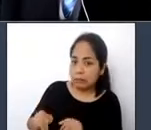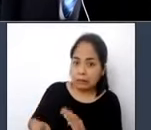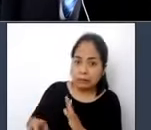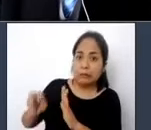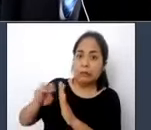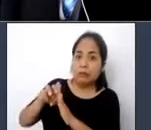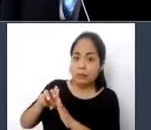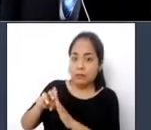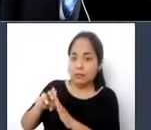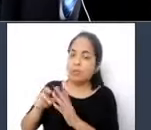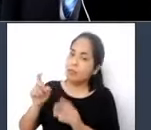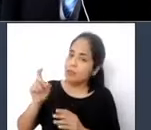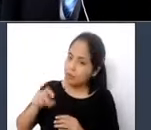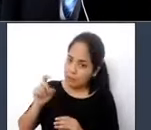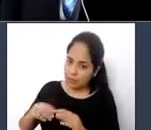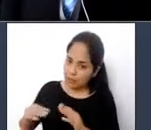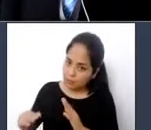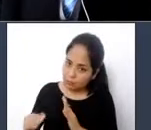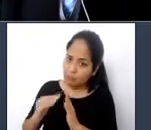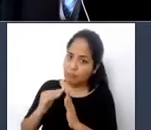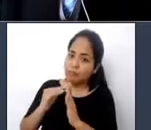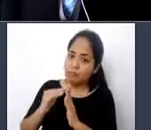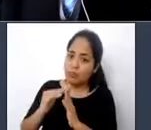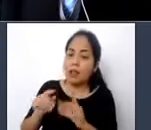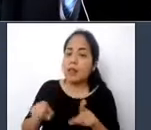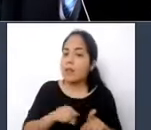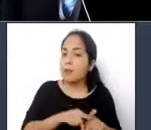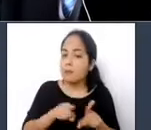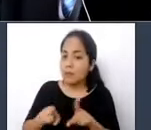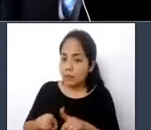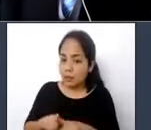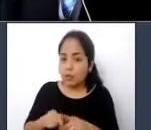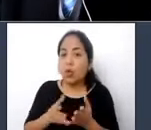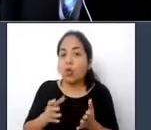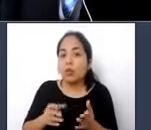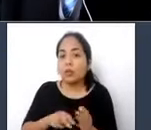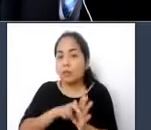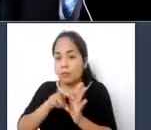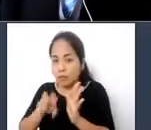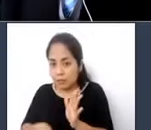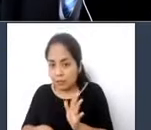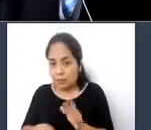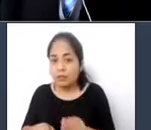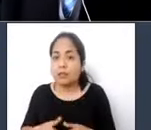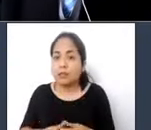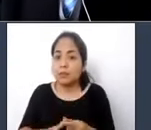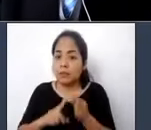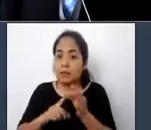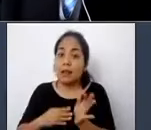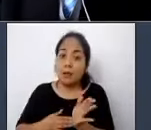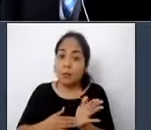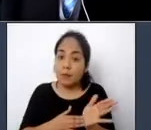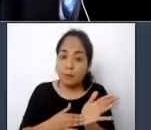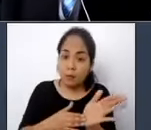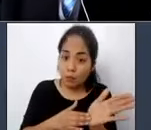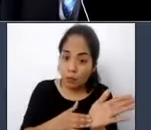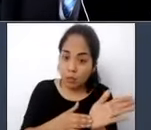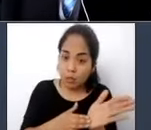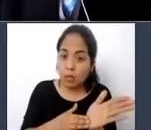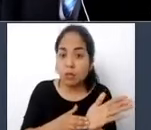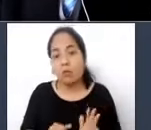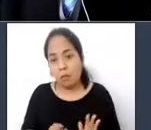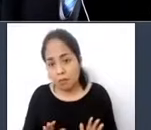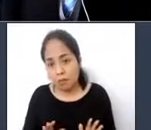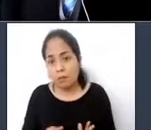si son de tipo bajo y en todos los casos espacios especiales para la PCV. En el caso del metropolitano se ha optado por la solución de subir el acceso al